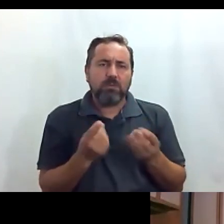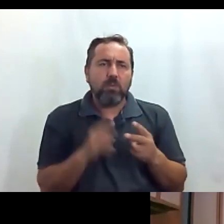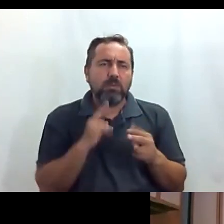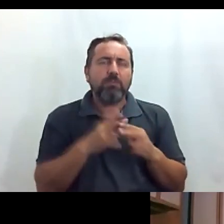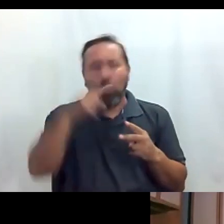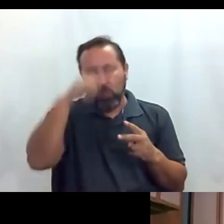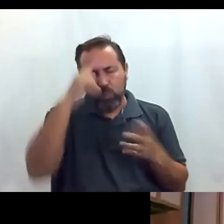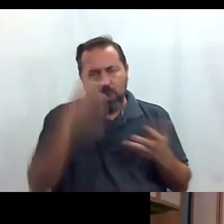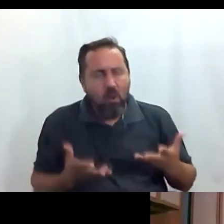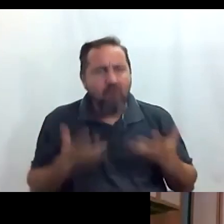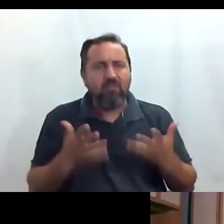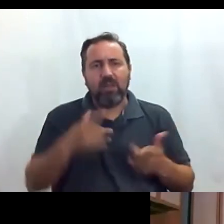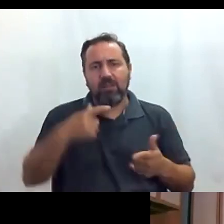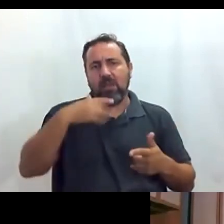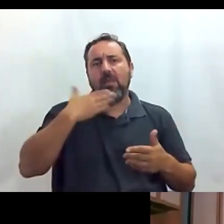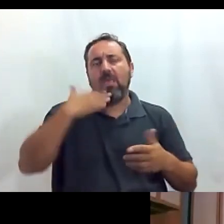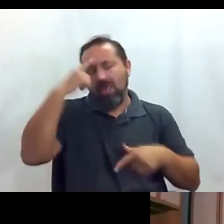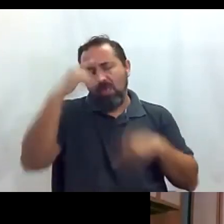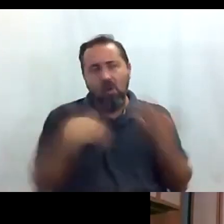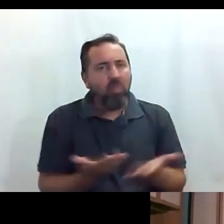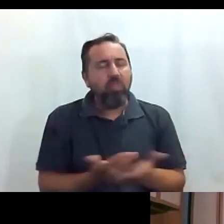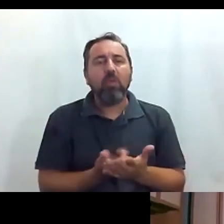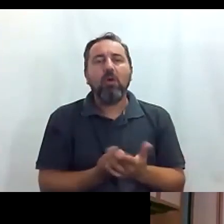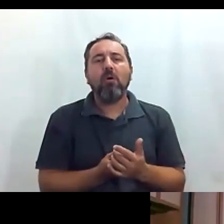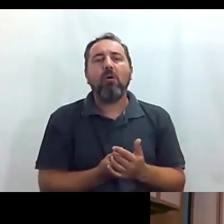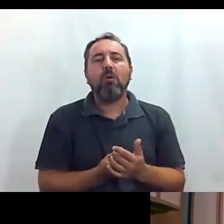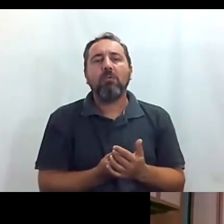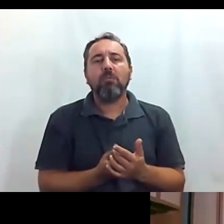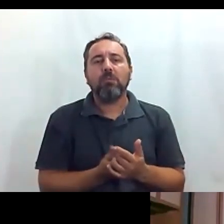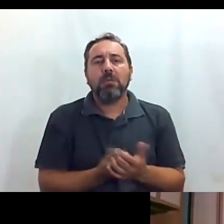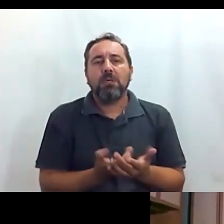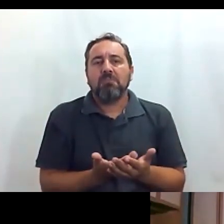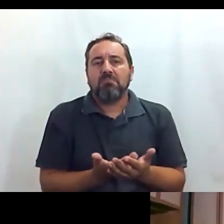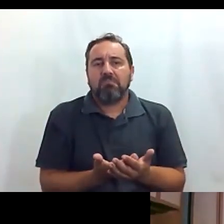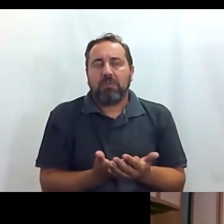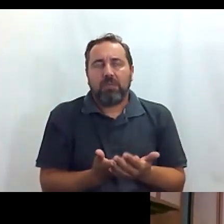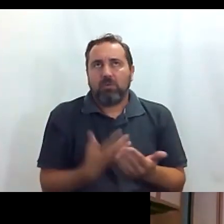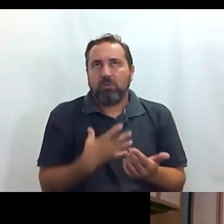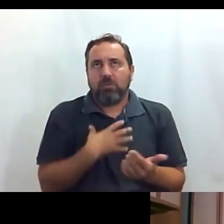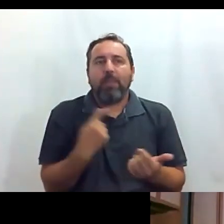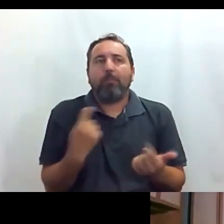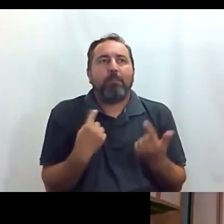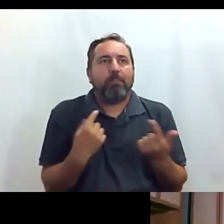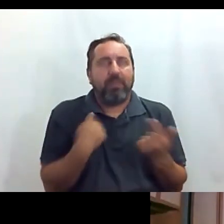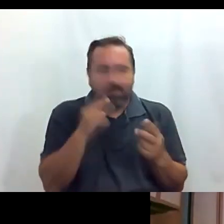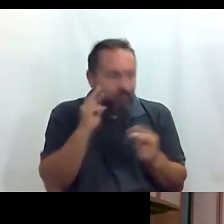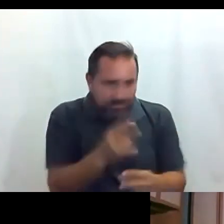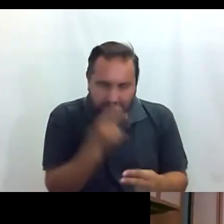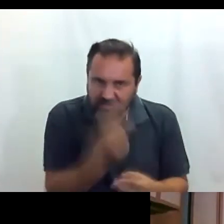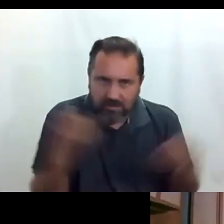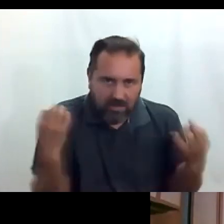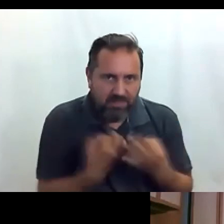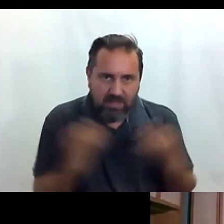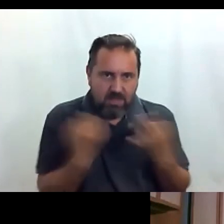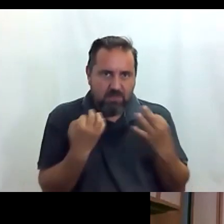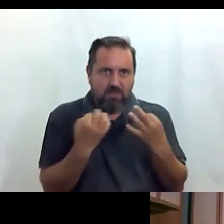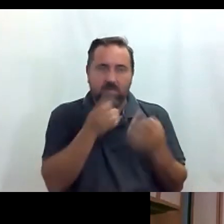cultural de ocio vaya que no nos la podemos perder es una ciudad que hay que visitar por todo lo que